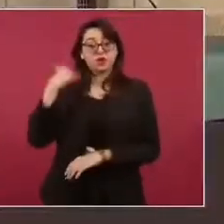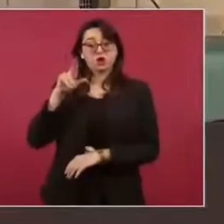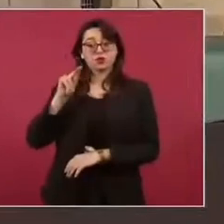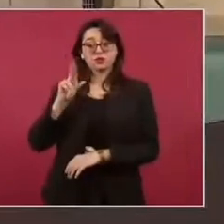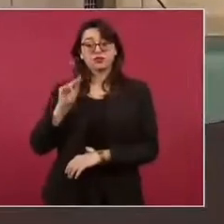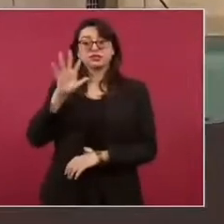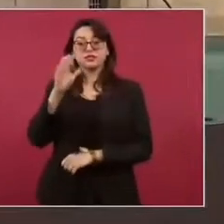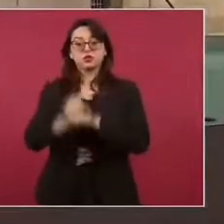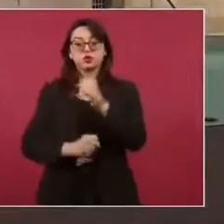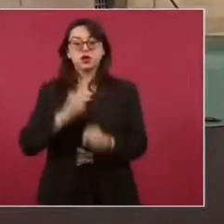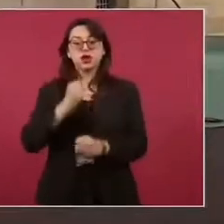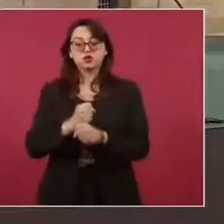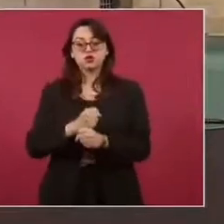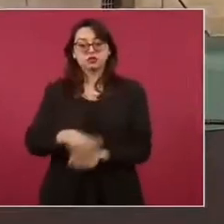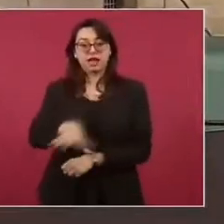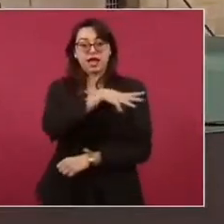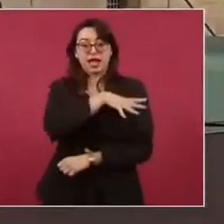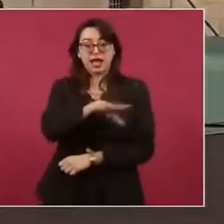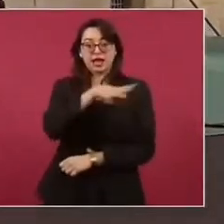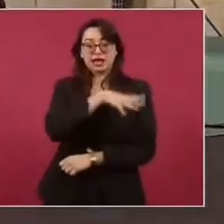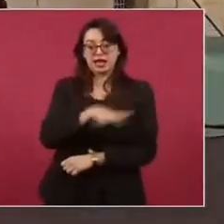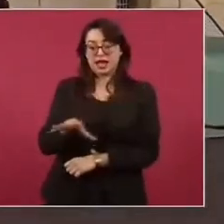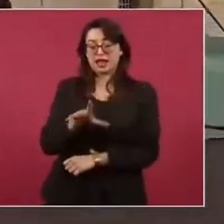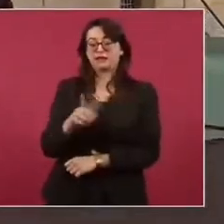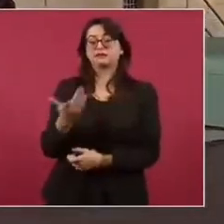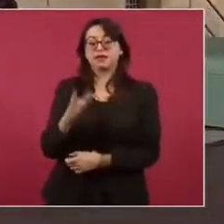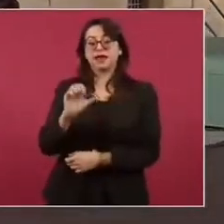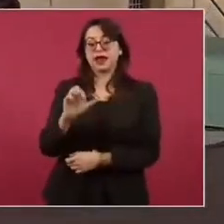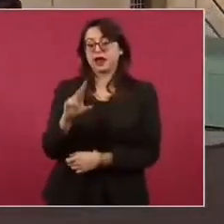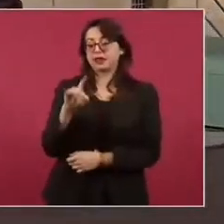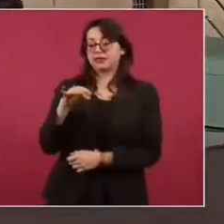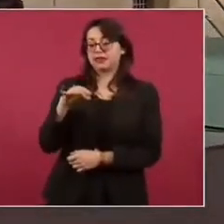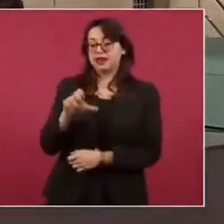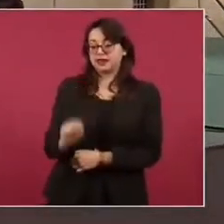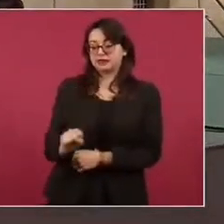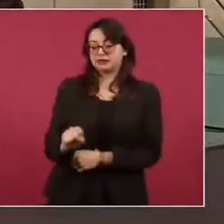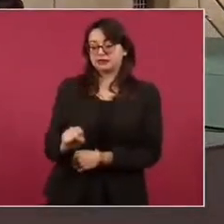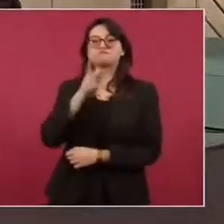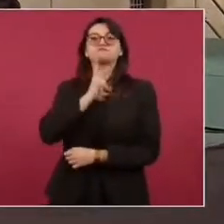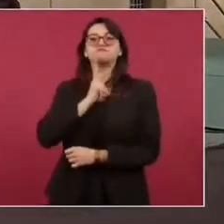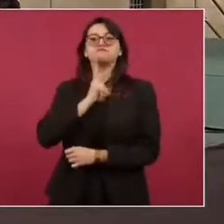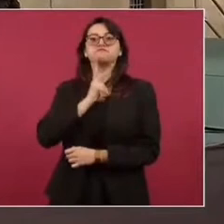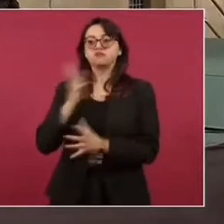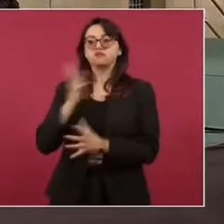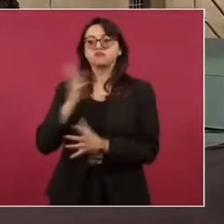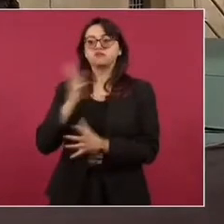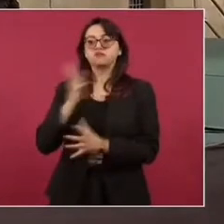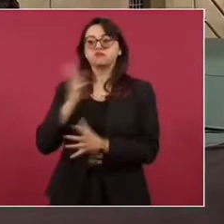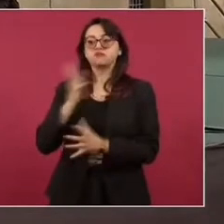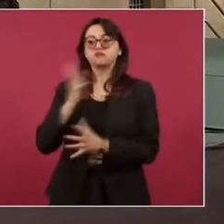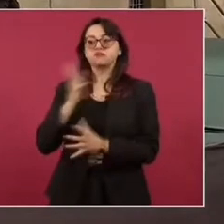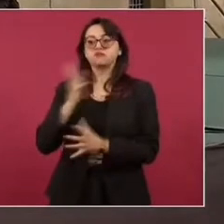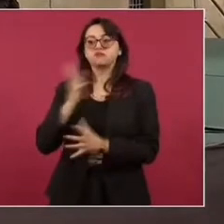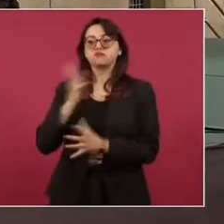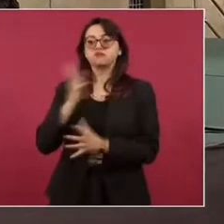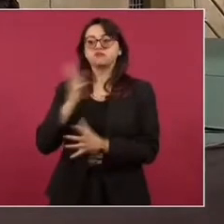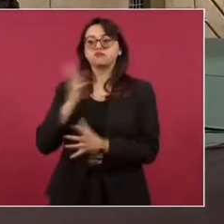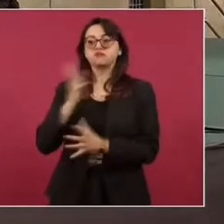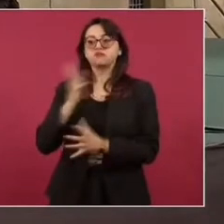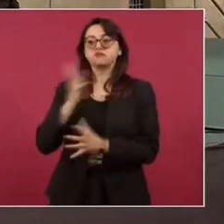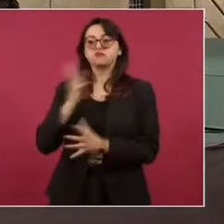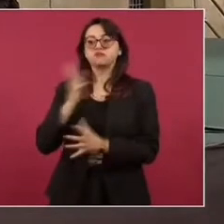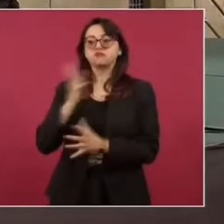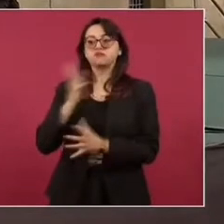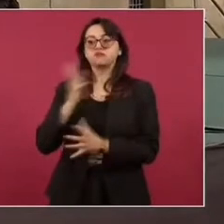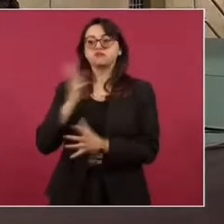años. Y precisamente eso es lo que este gobierno ha hecho, coordinados